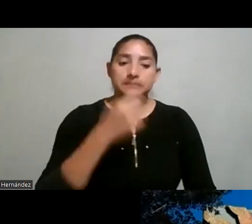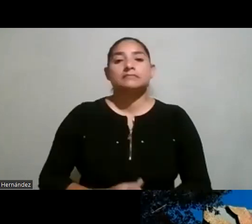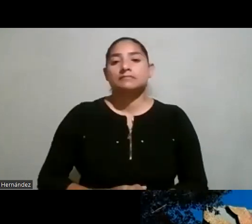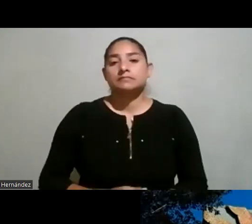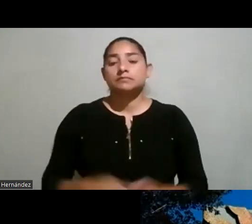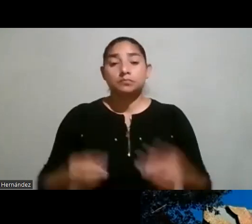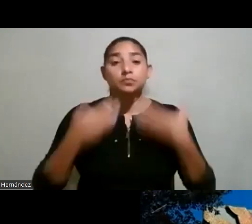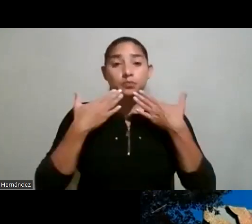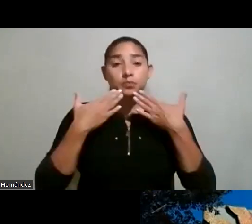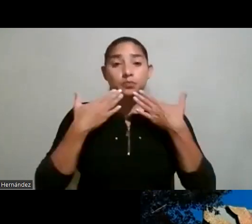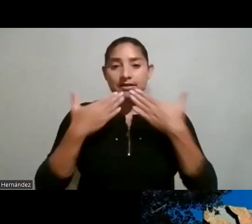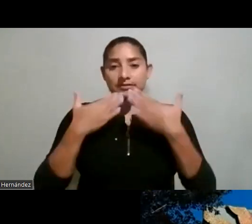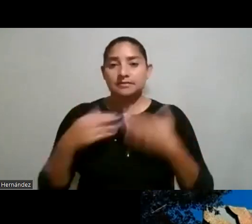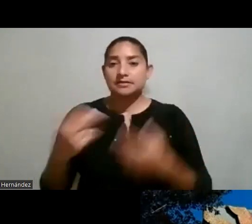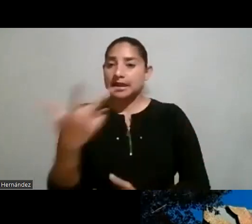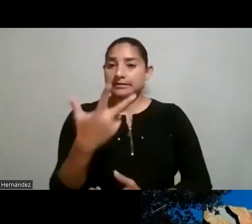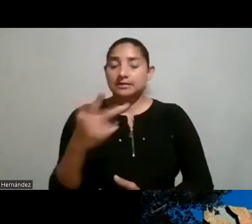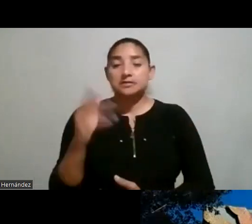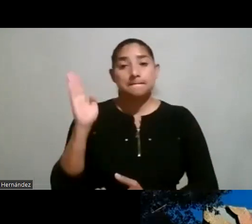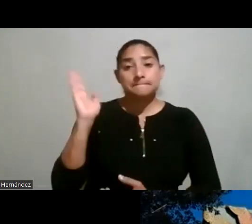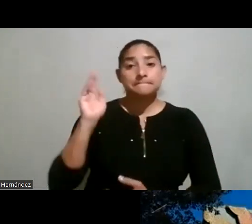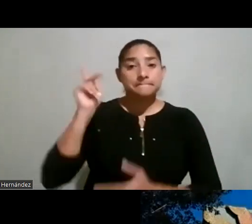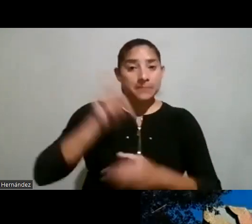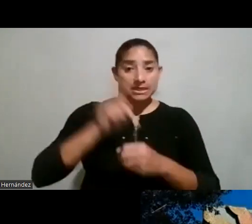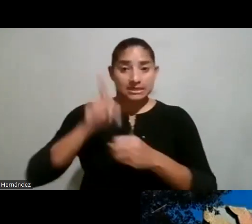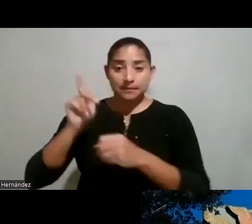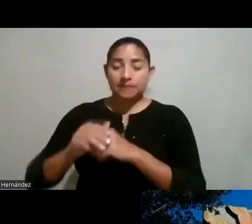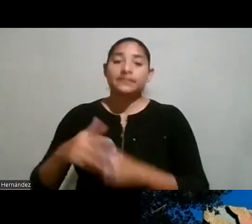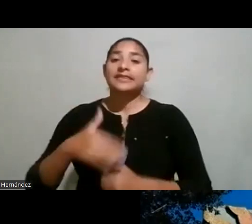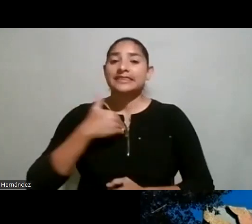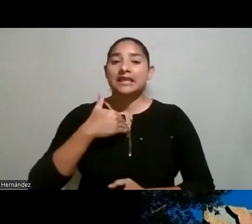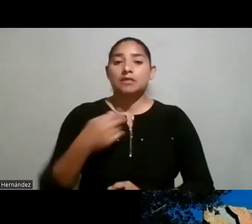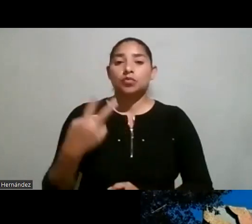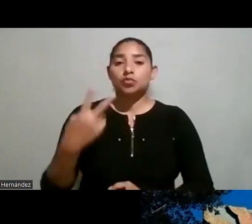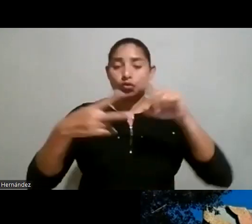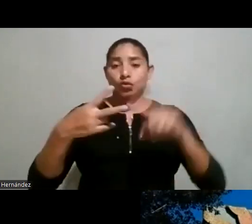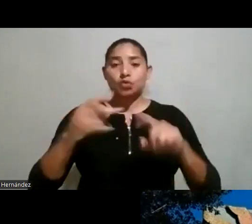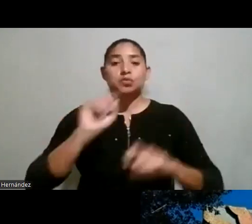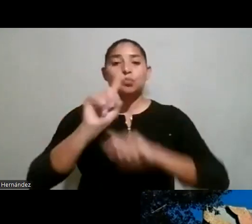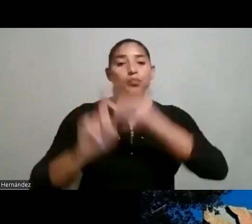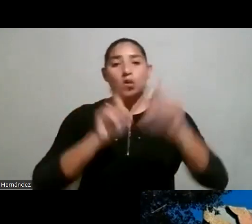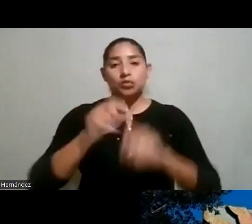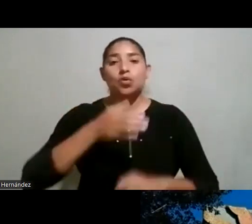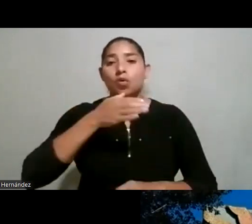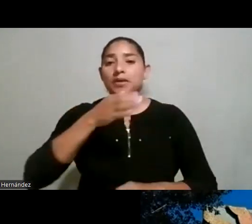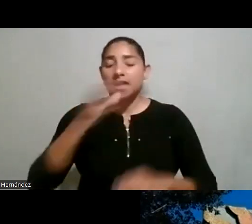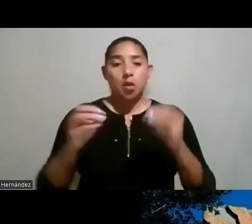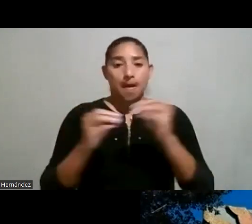muchas gracias a las tres participantes tenemos quizás dos preguntitas comentarios más